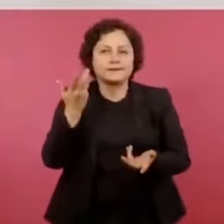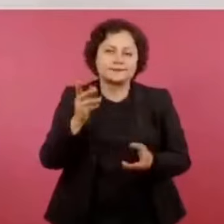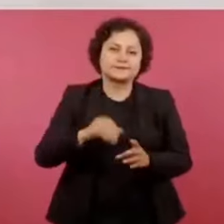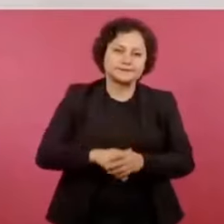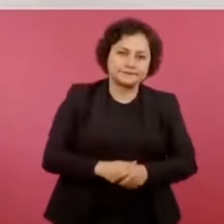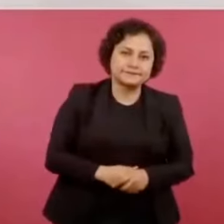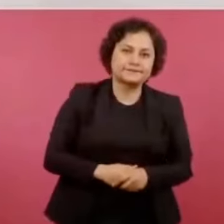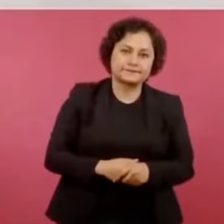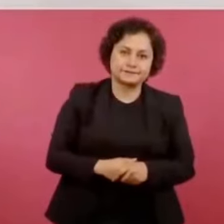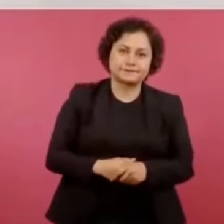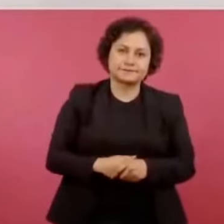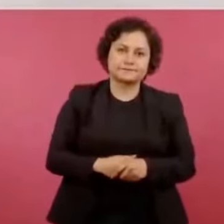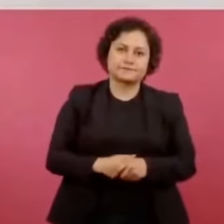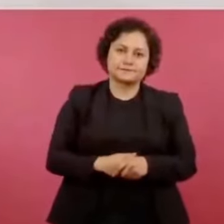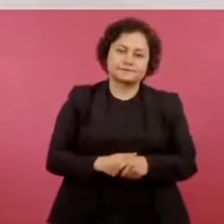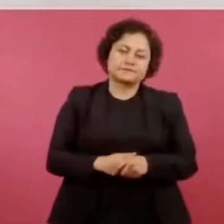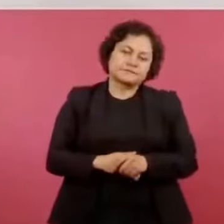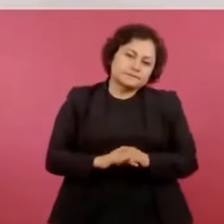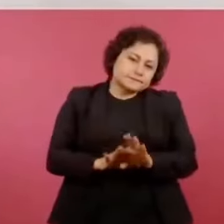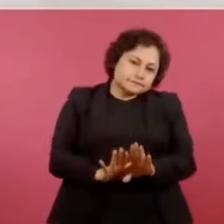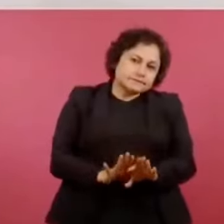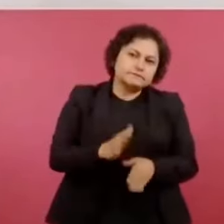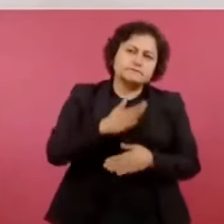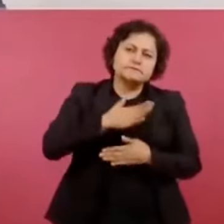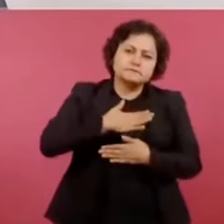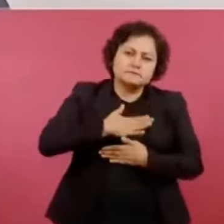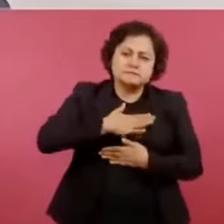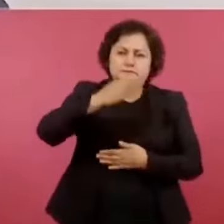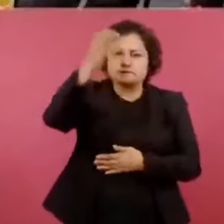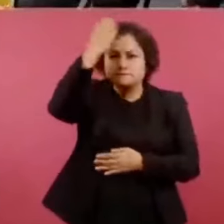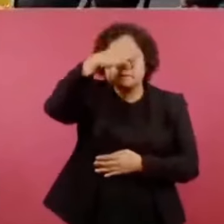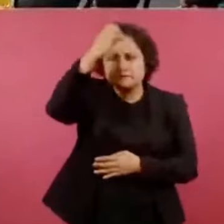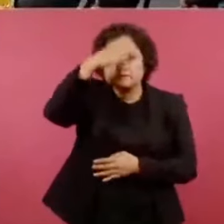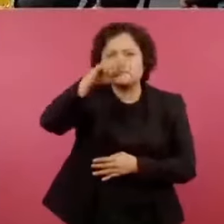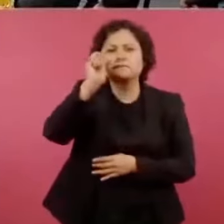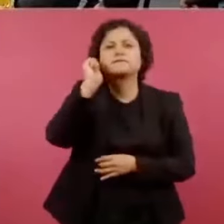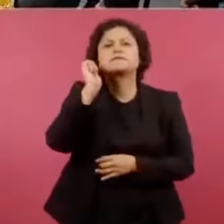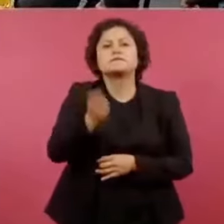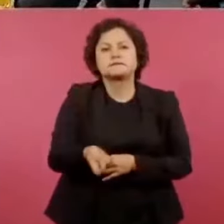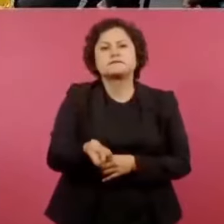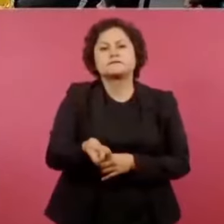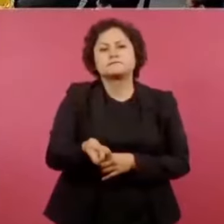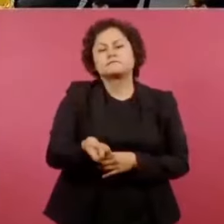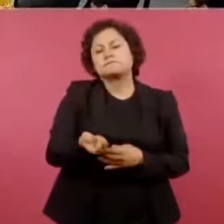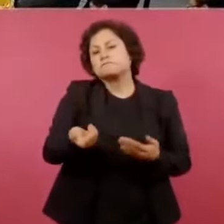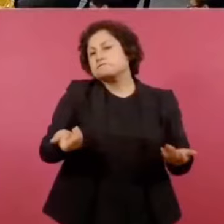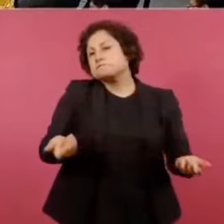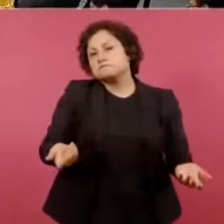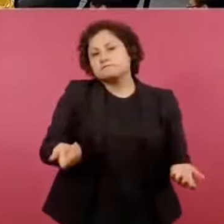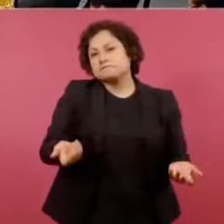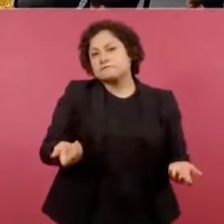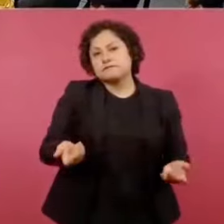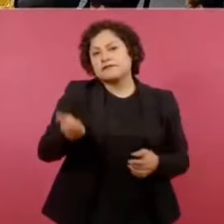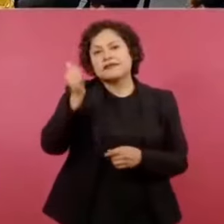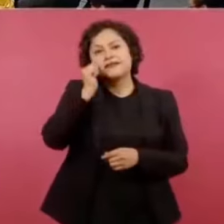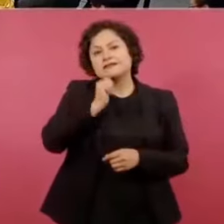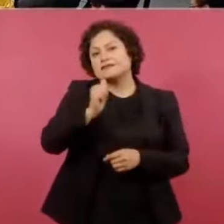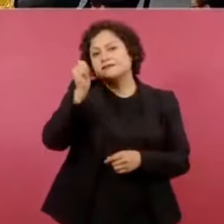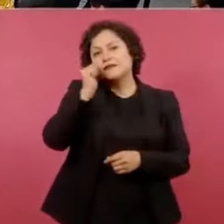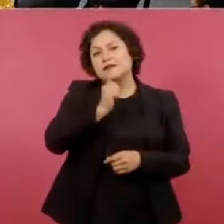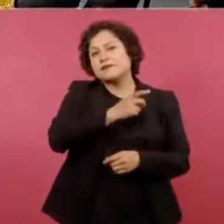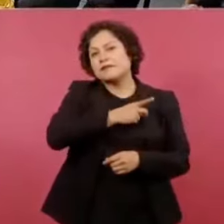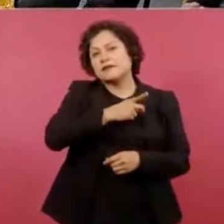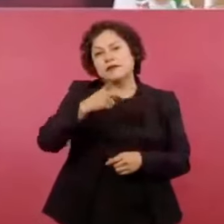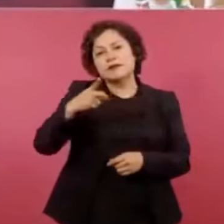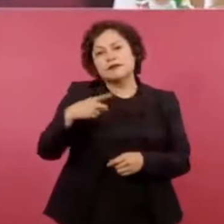Yo he aprendido en todo esto que se tiene que pagar siempre una cuota de